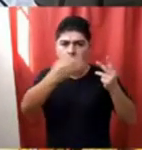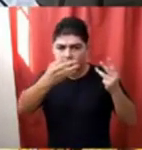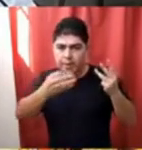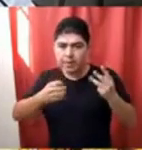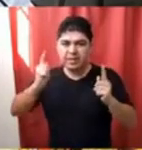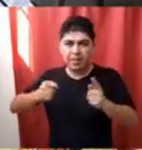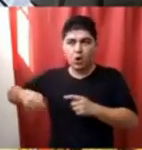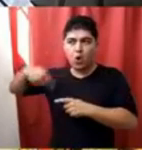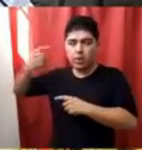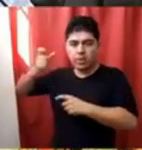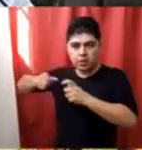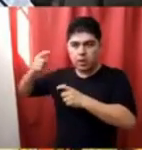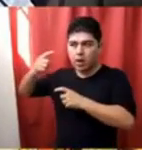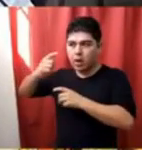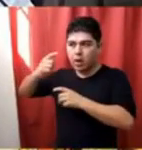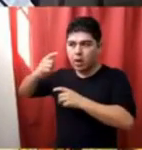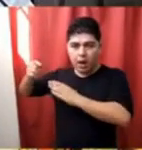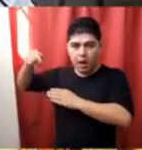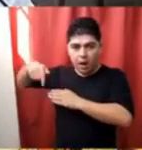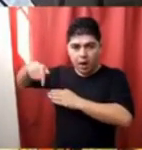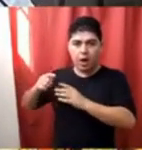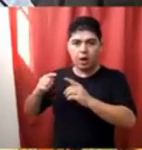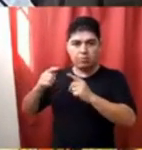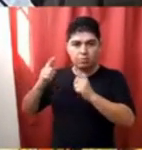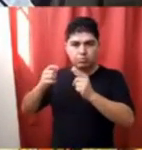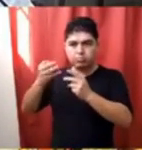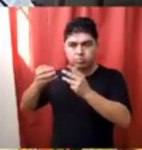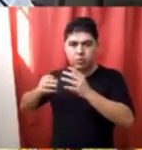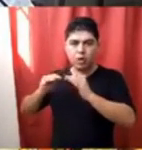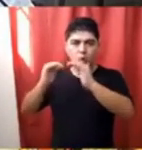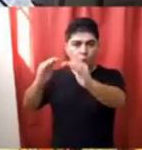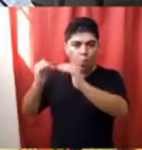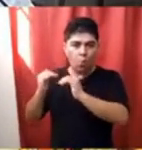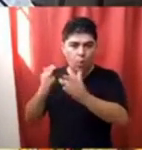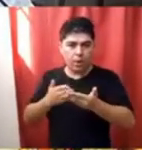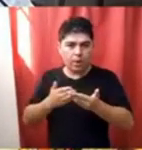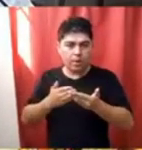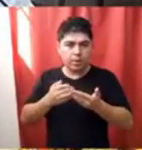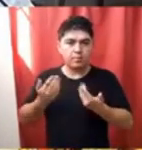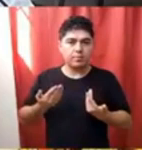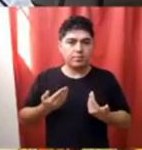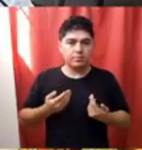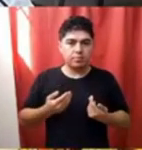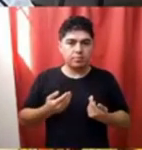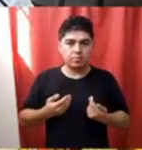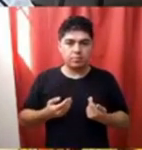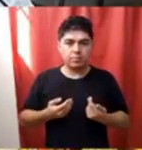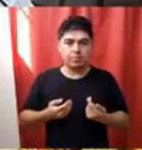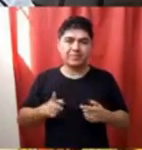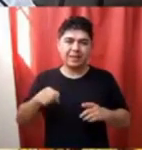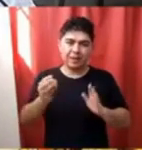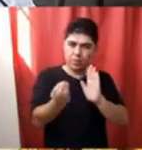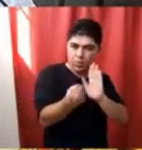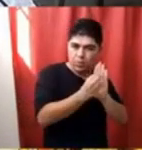de los vecinos de la ciudad. Así que espero también que tal como lo dice en uno de los